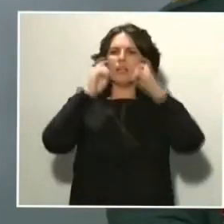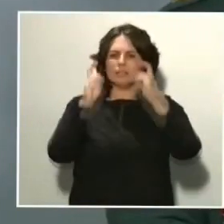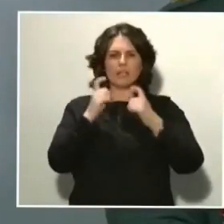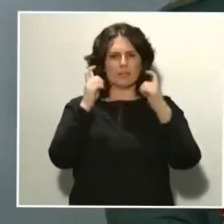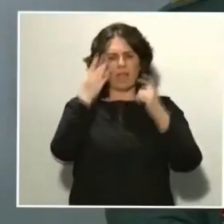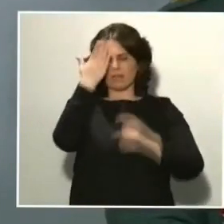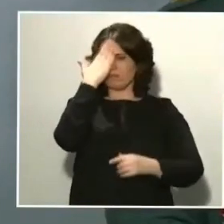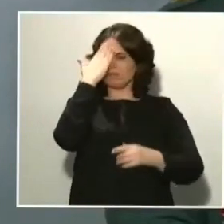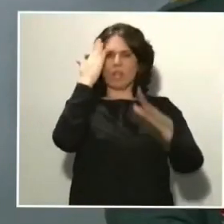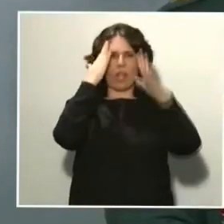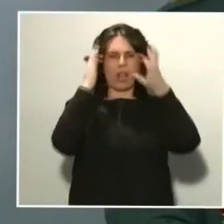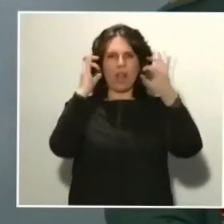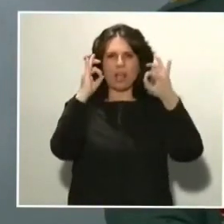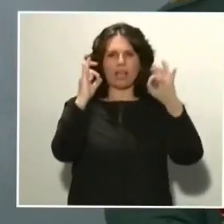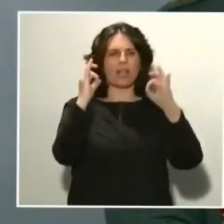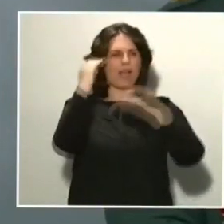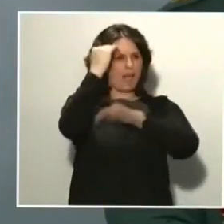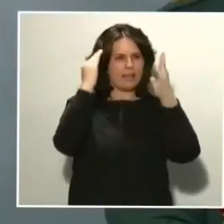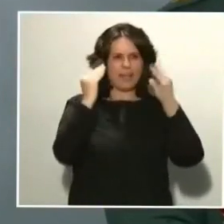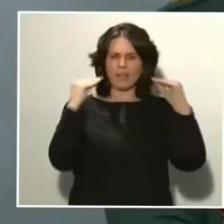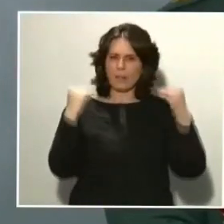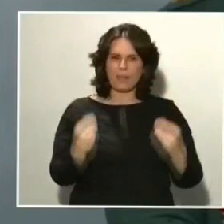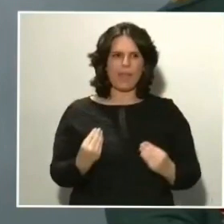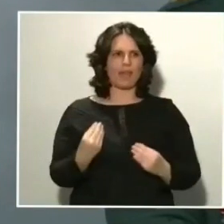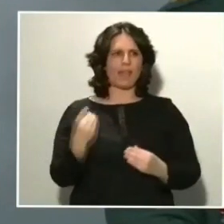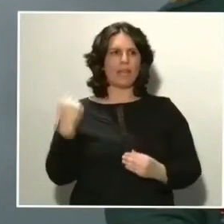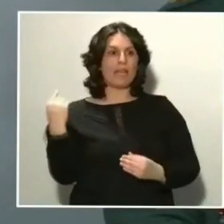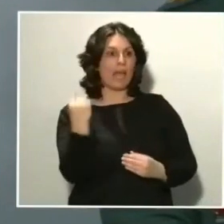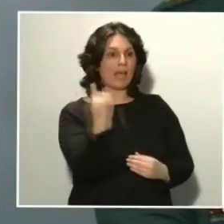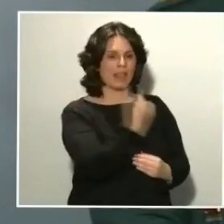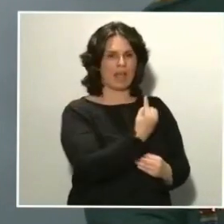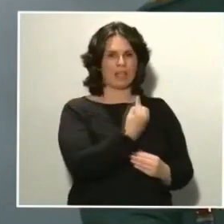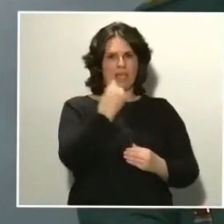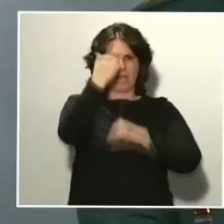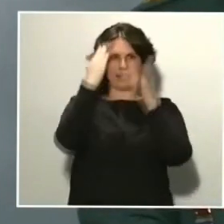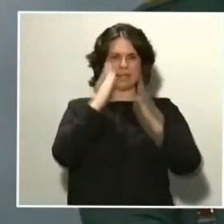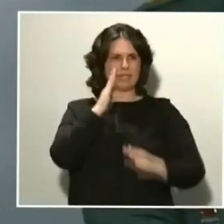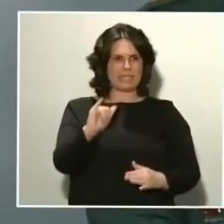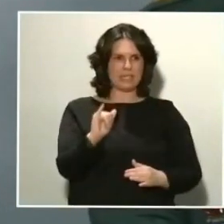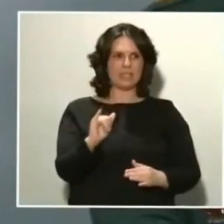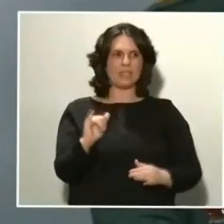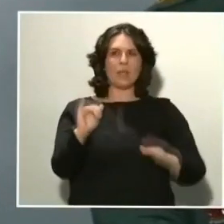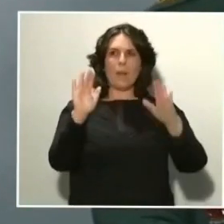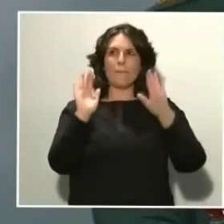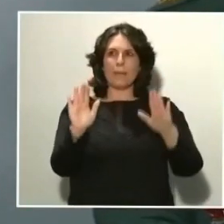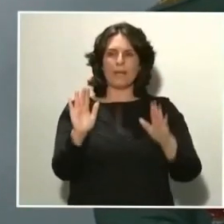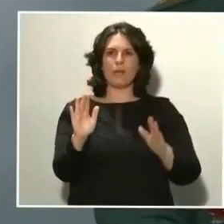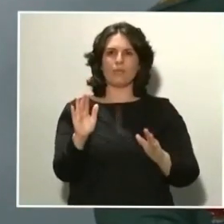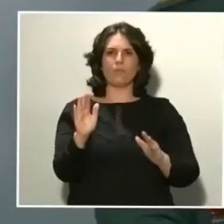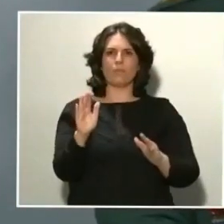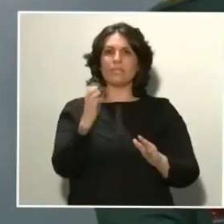común. Estudiaremos caso por caso, pero, desde luego, ante los incumplimientos, tolerancia cero.